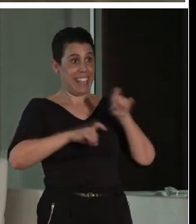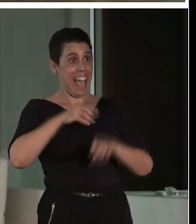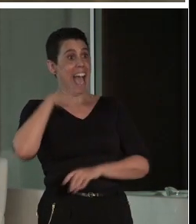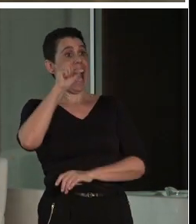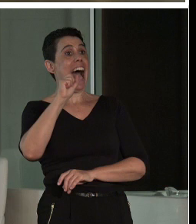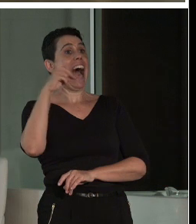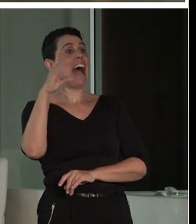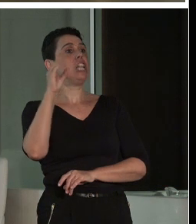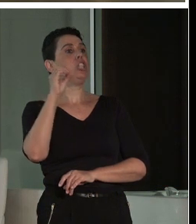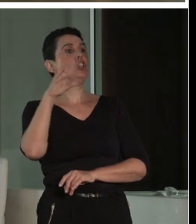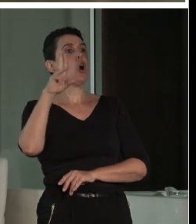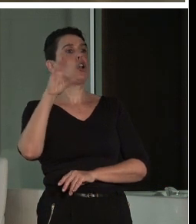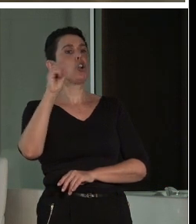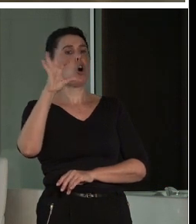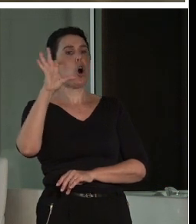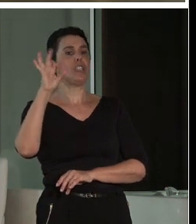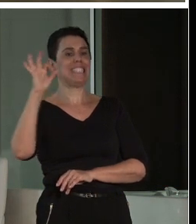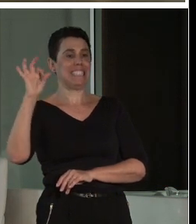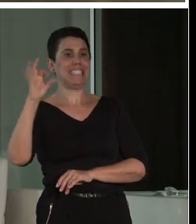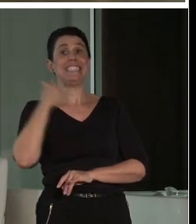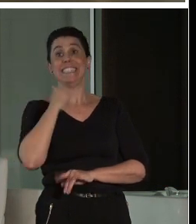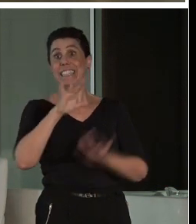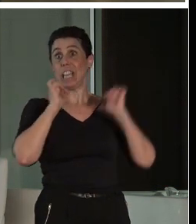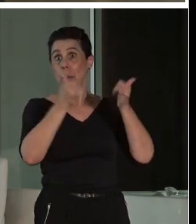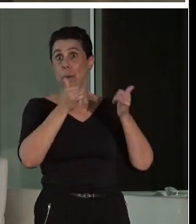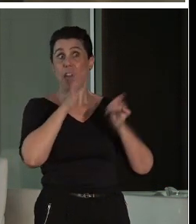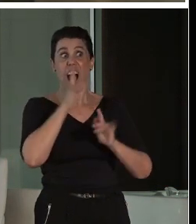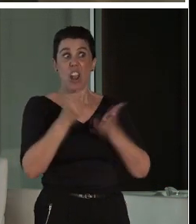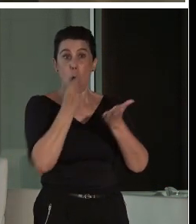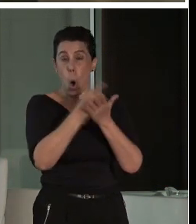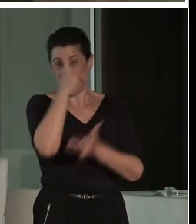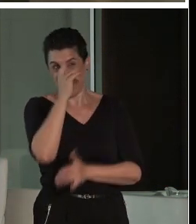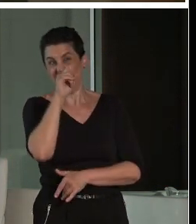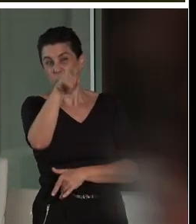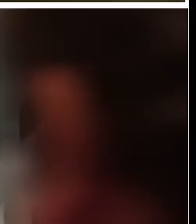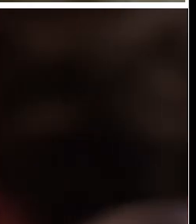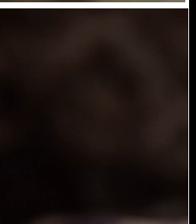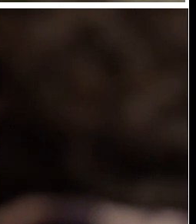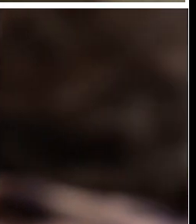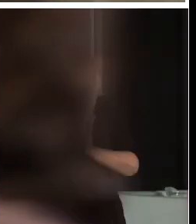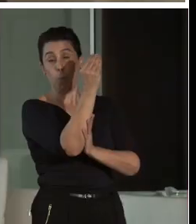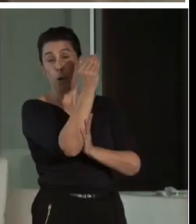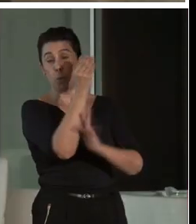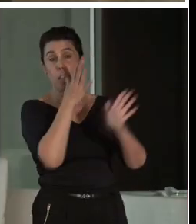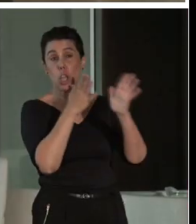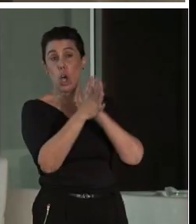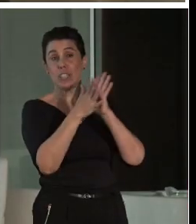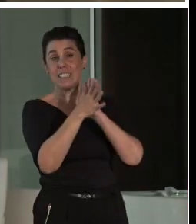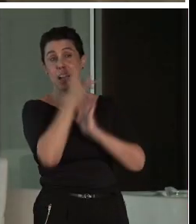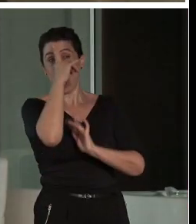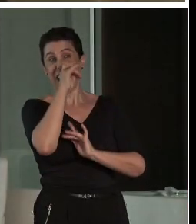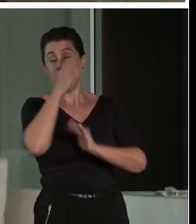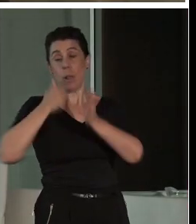termino con él. Es decir, los monumentos son la memoria del pasado y están en el presente para que